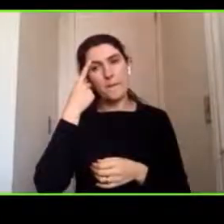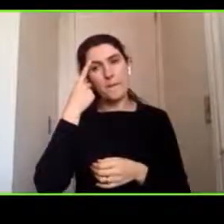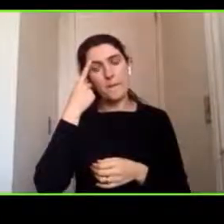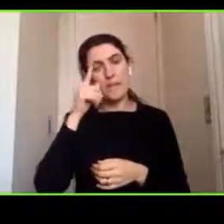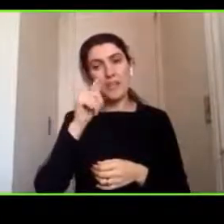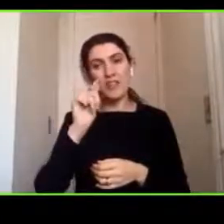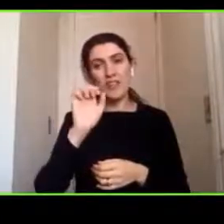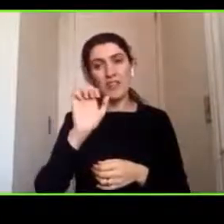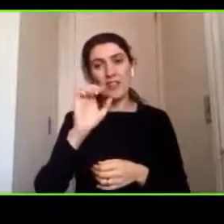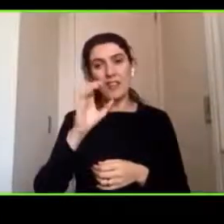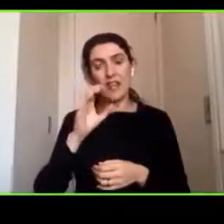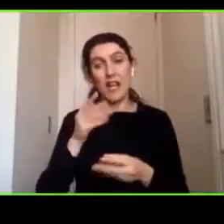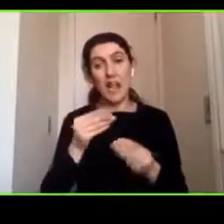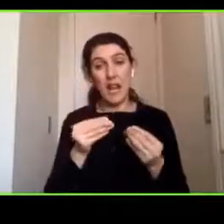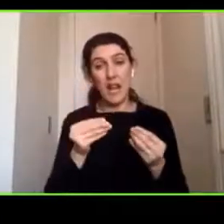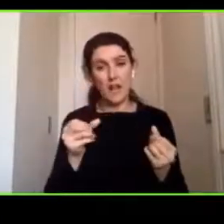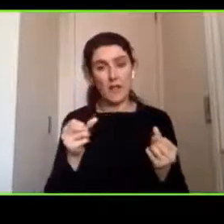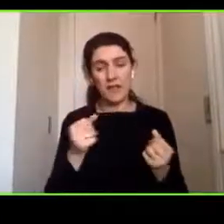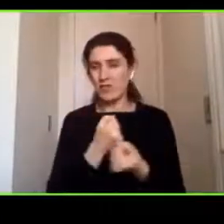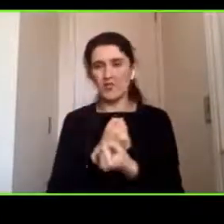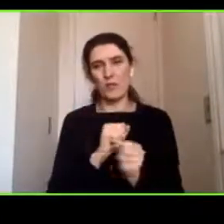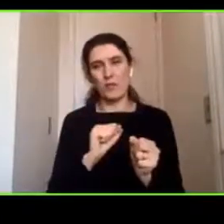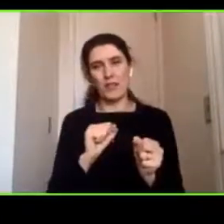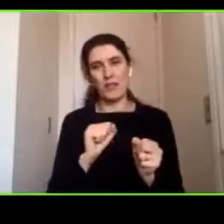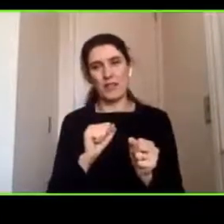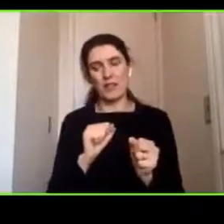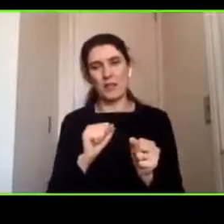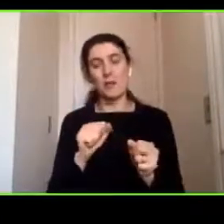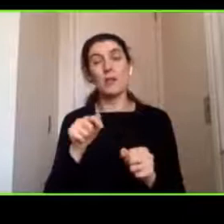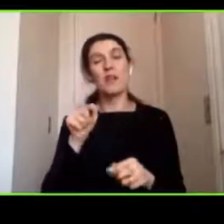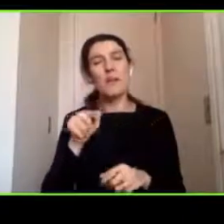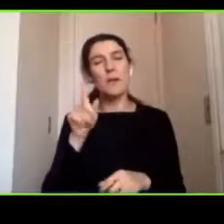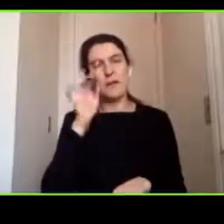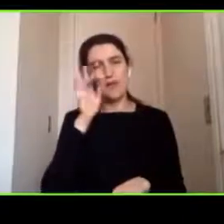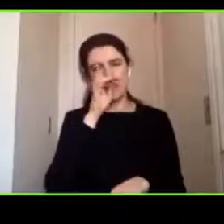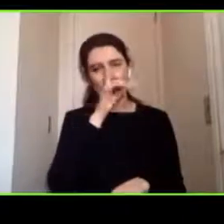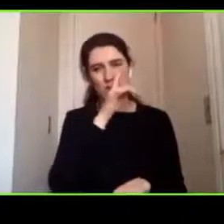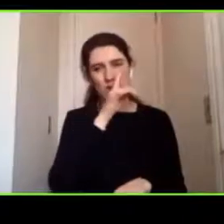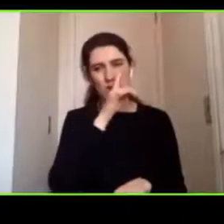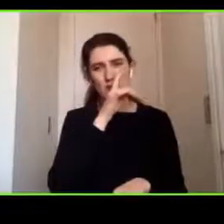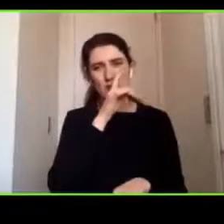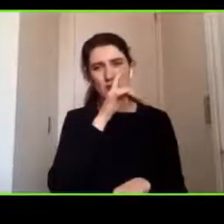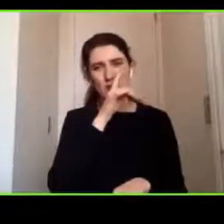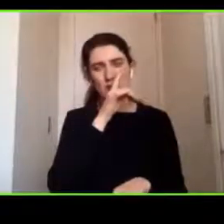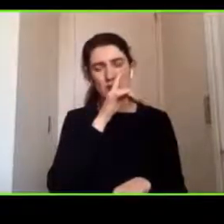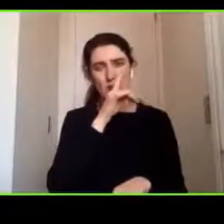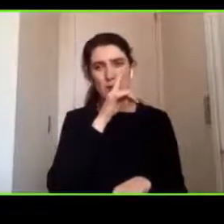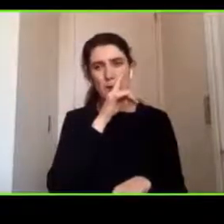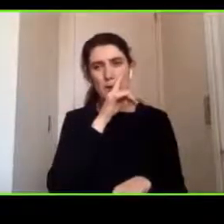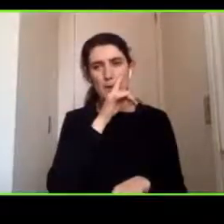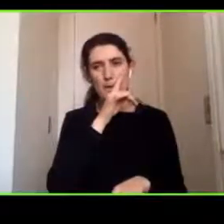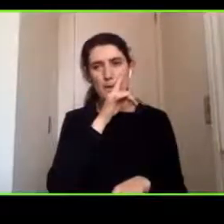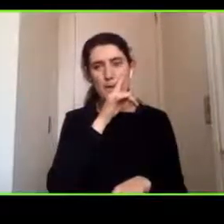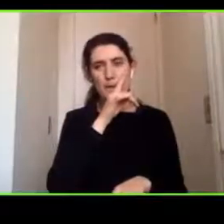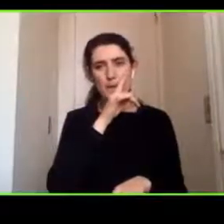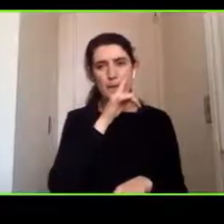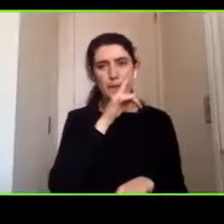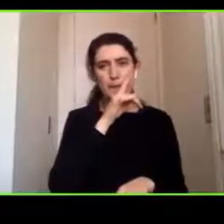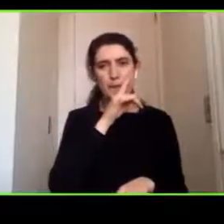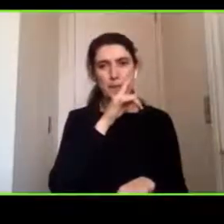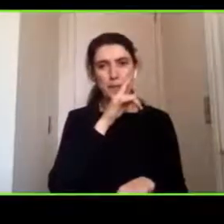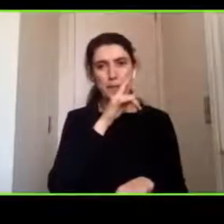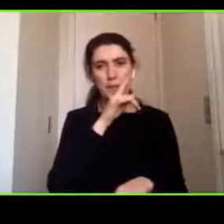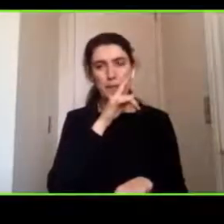donde es más difícil acercarse a las funciones al